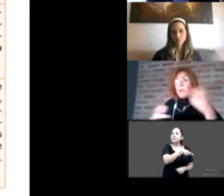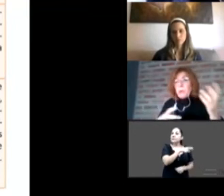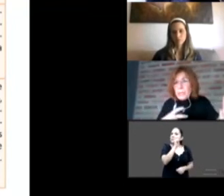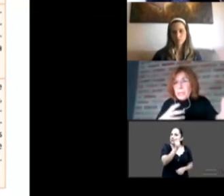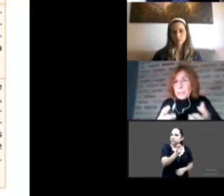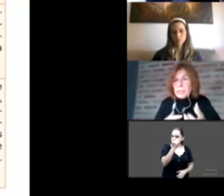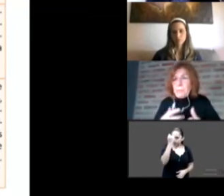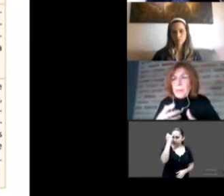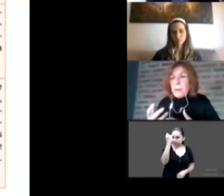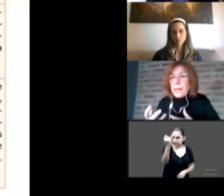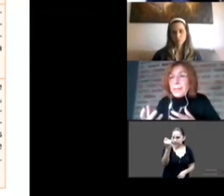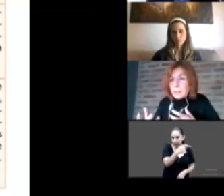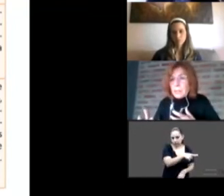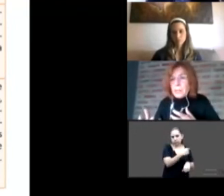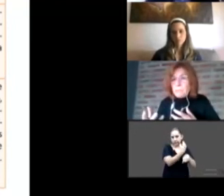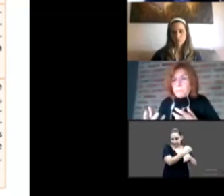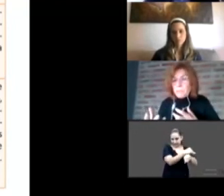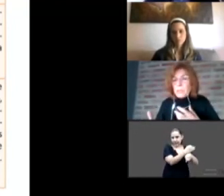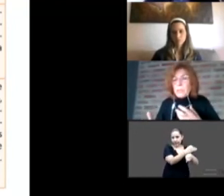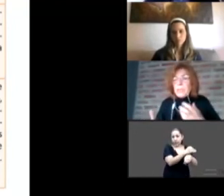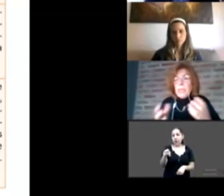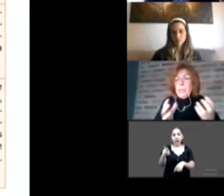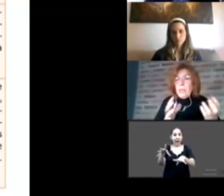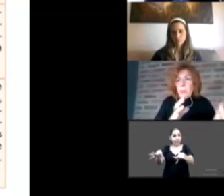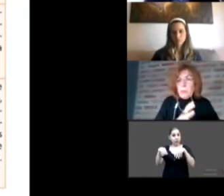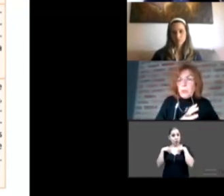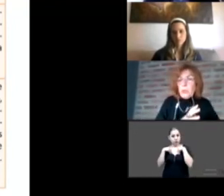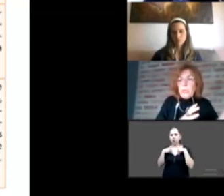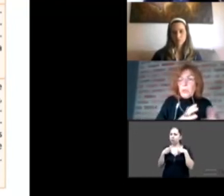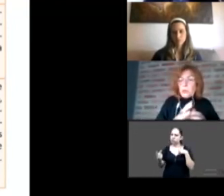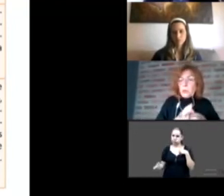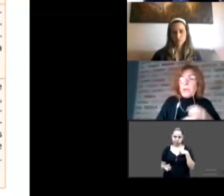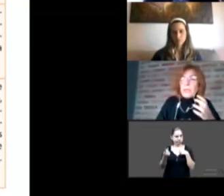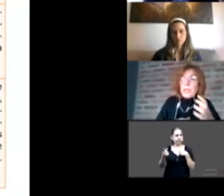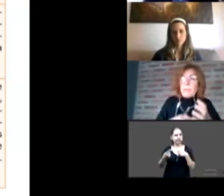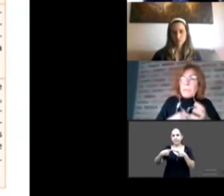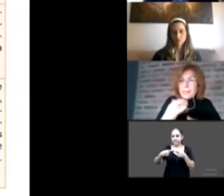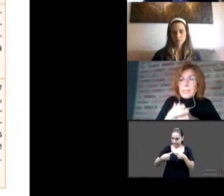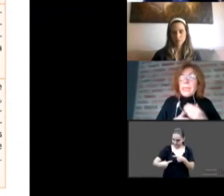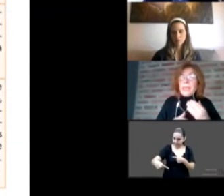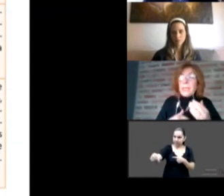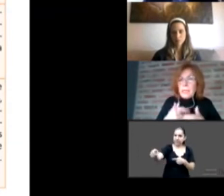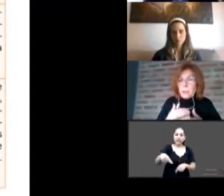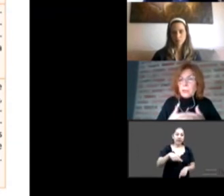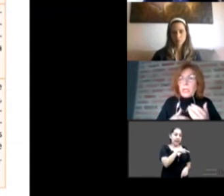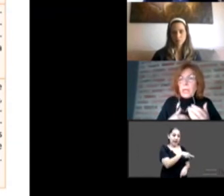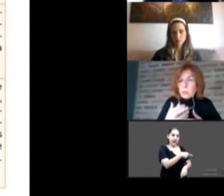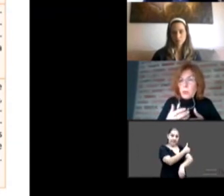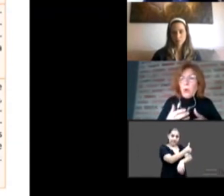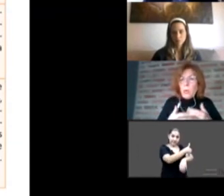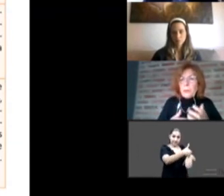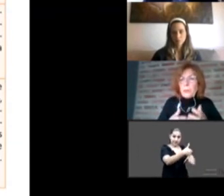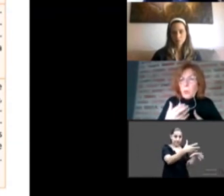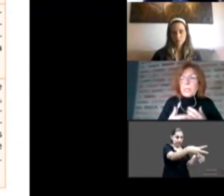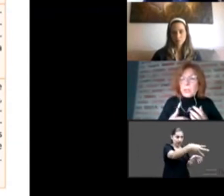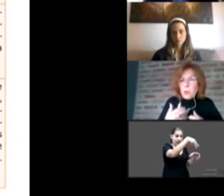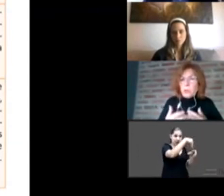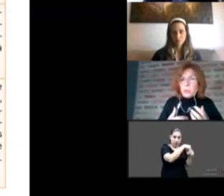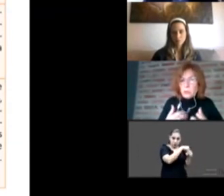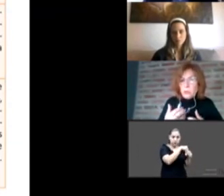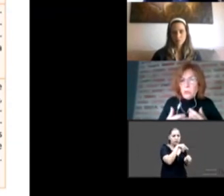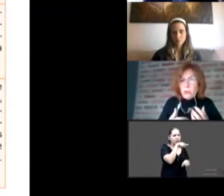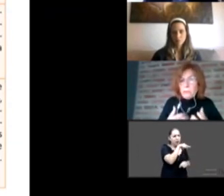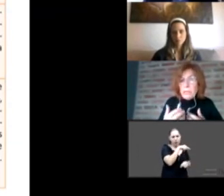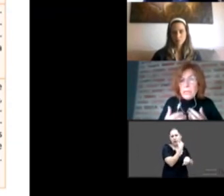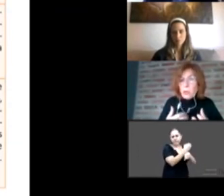la adopción, como dije antes, es permanente. En el acogimiento del niño todavía mantiene el contacto o la vinculación